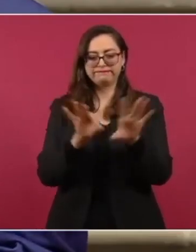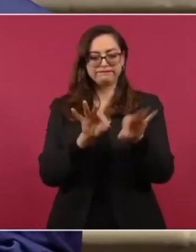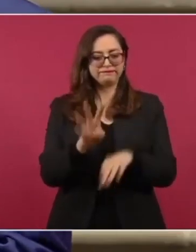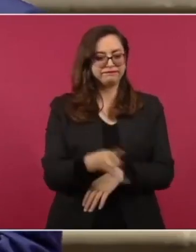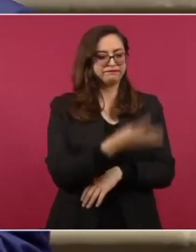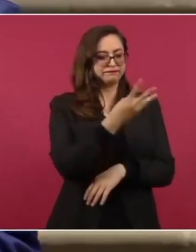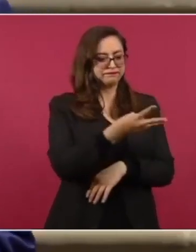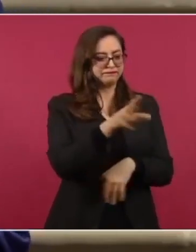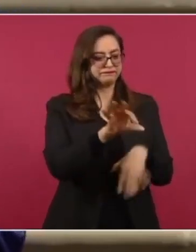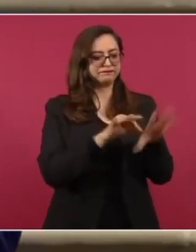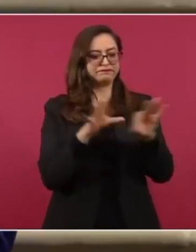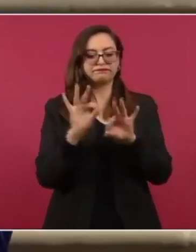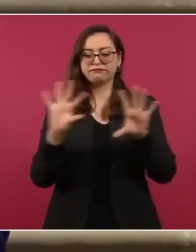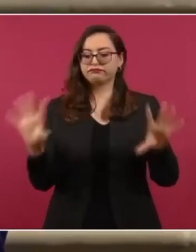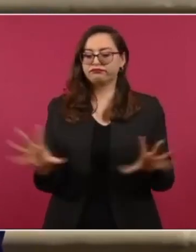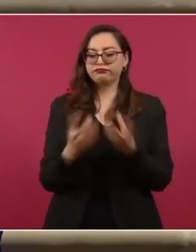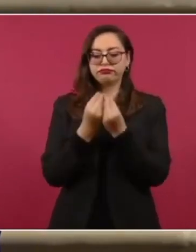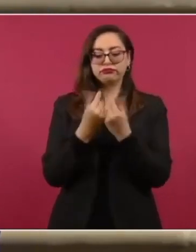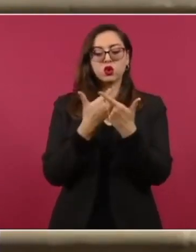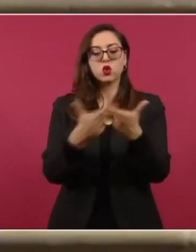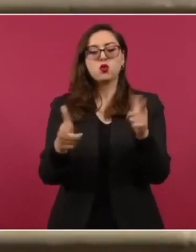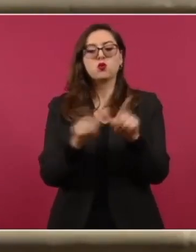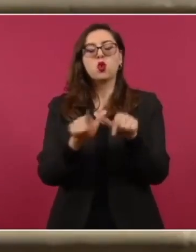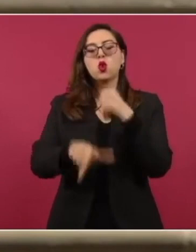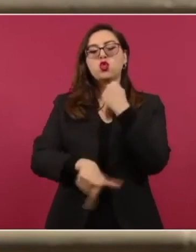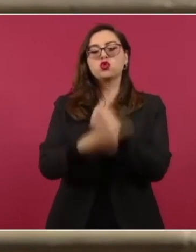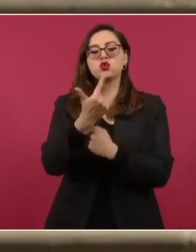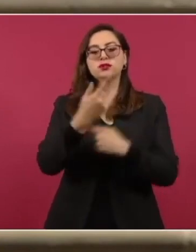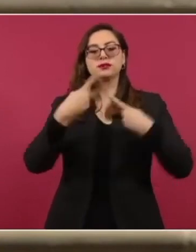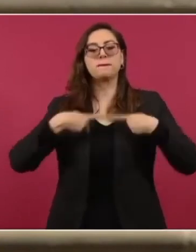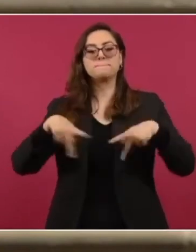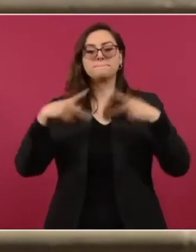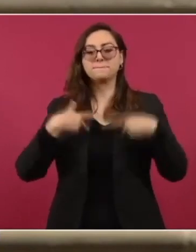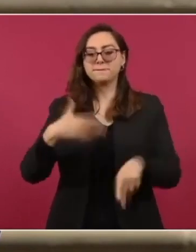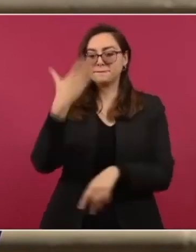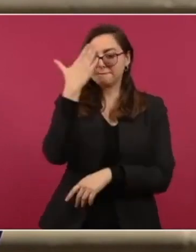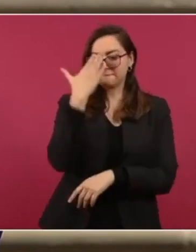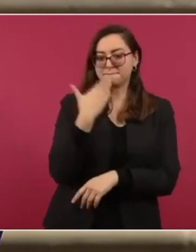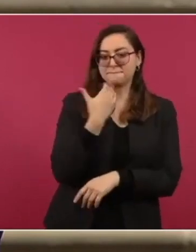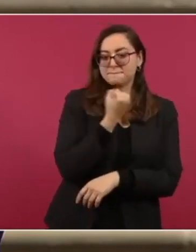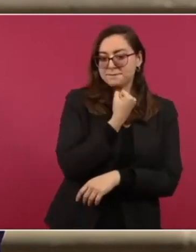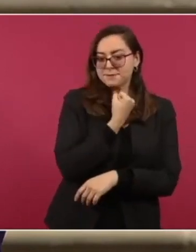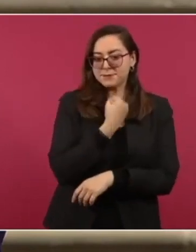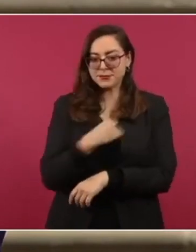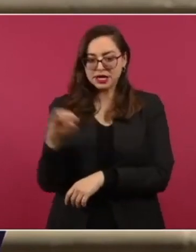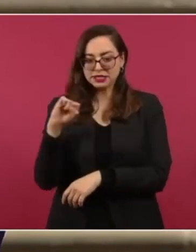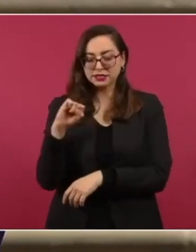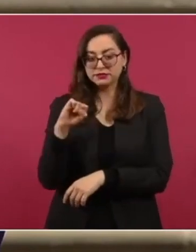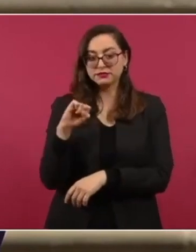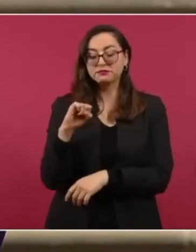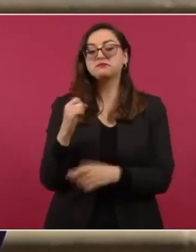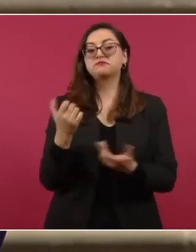12 especialistas que además de ser conocedores